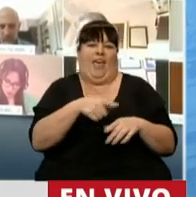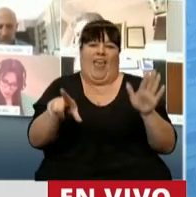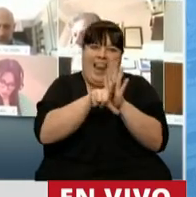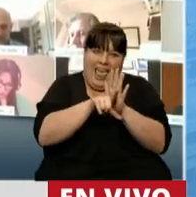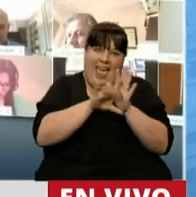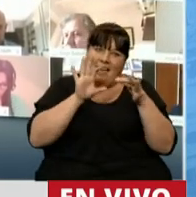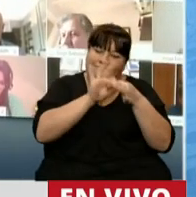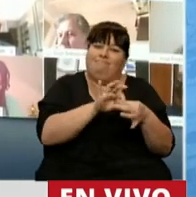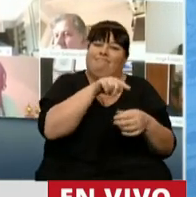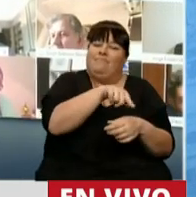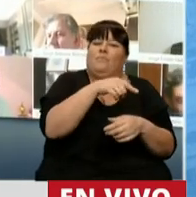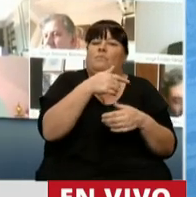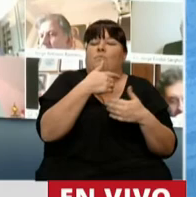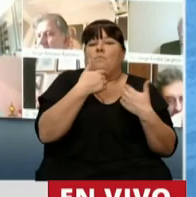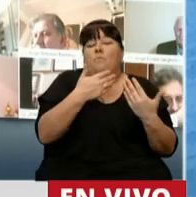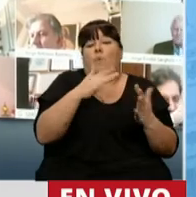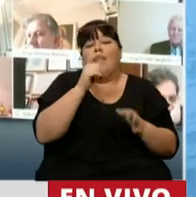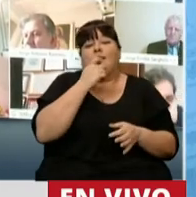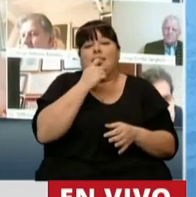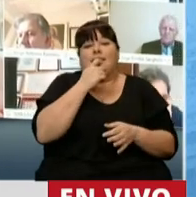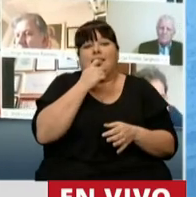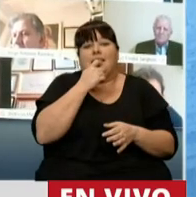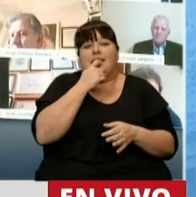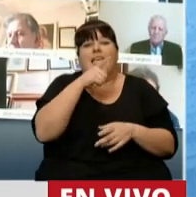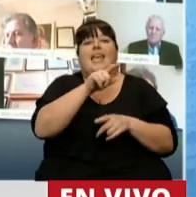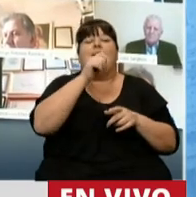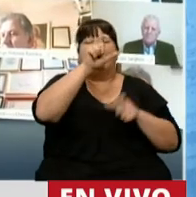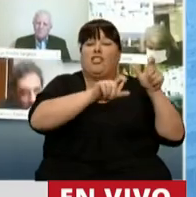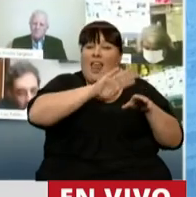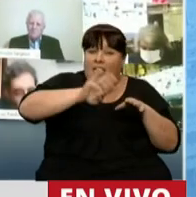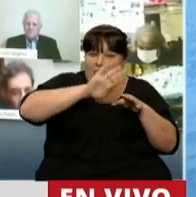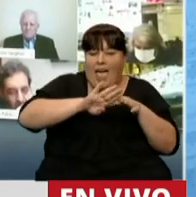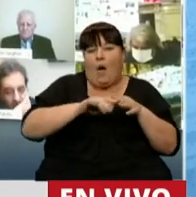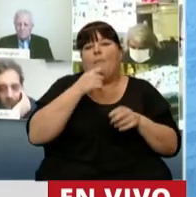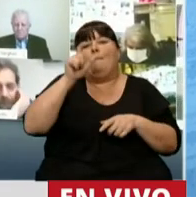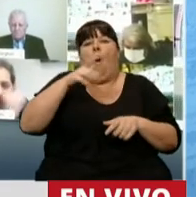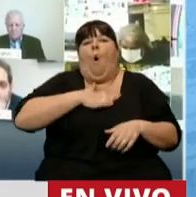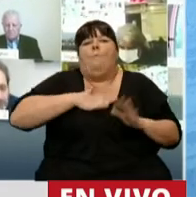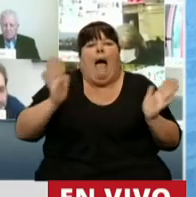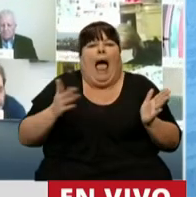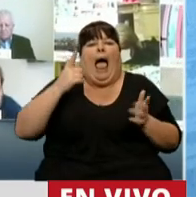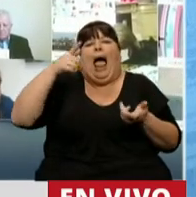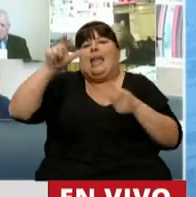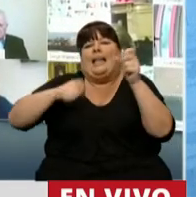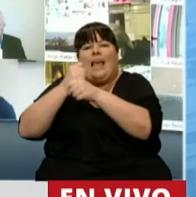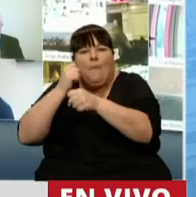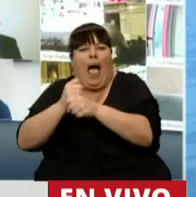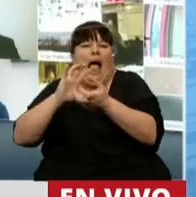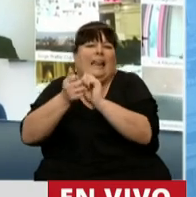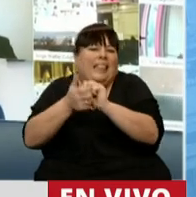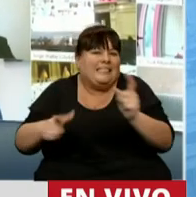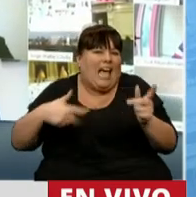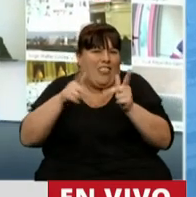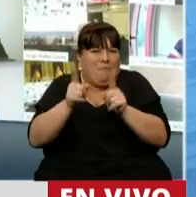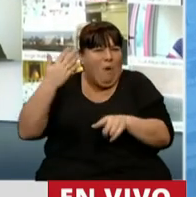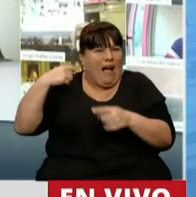norma y acceder a la posibilidad de que estos pequeños deudores, es decir, las personas humanas, jurídicas, trabajadores, artesanos,